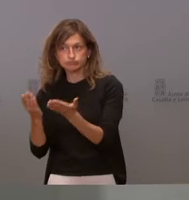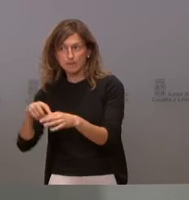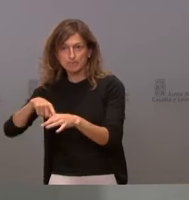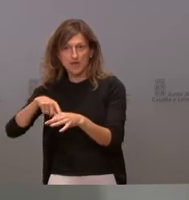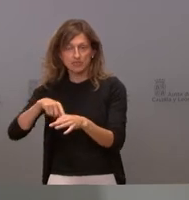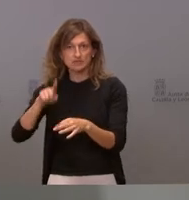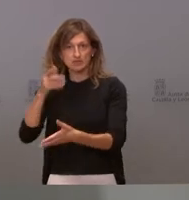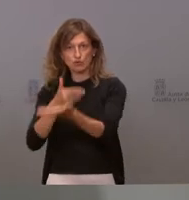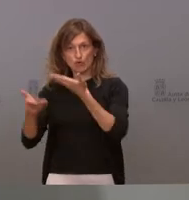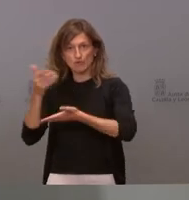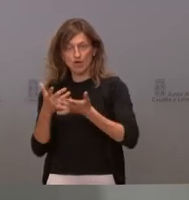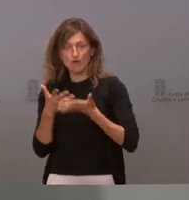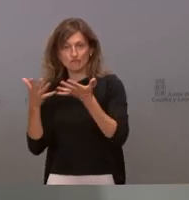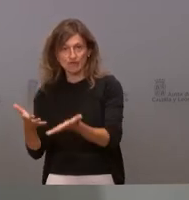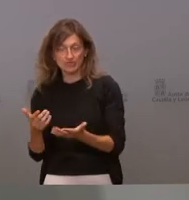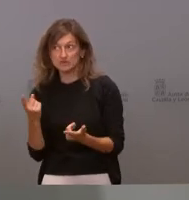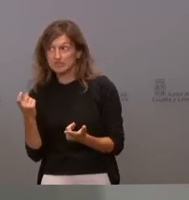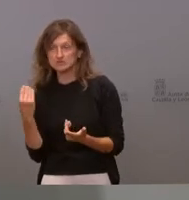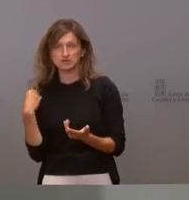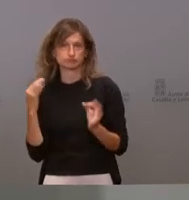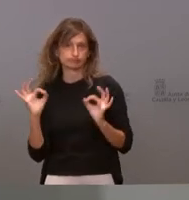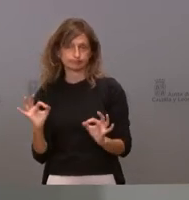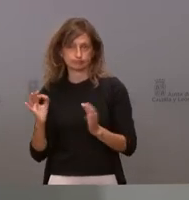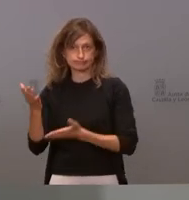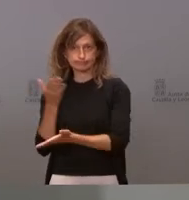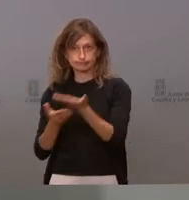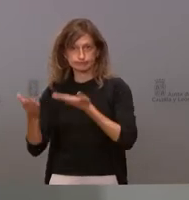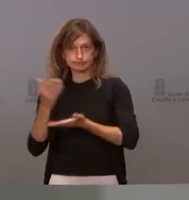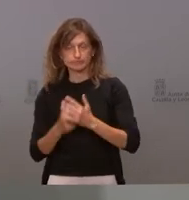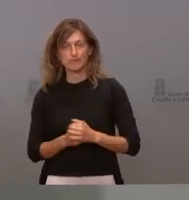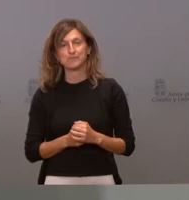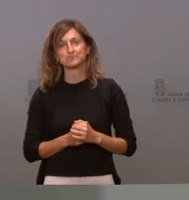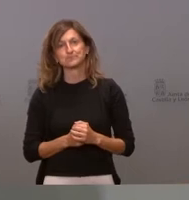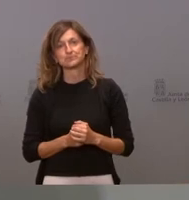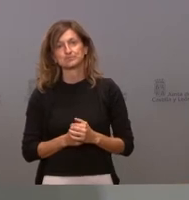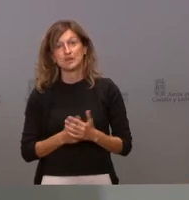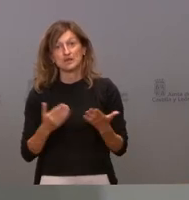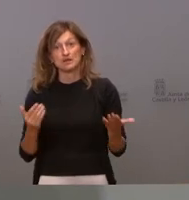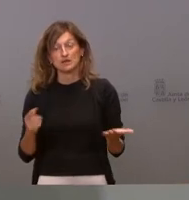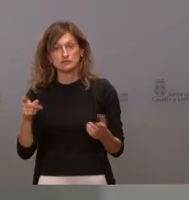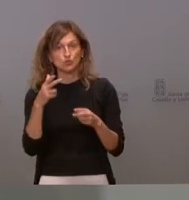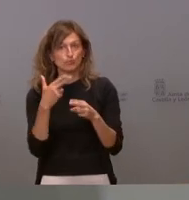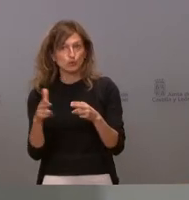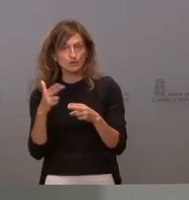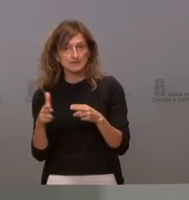ofrecer nuestra colaboración en todo aquello que sea necesario yo creo que esto es una política